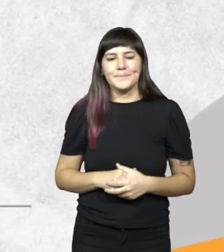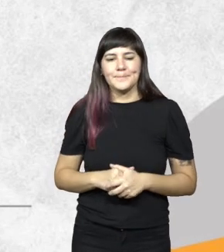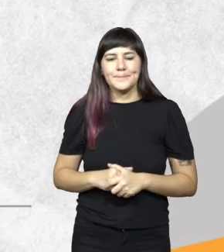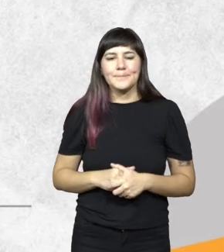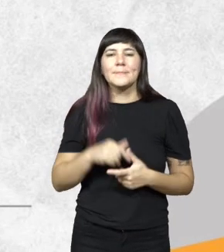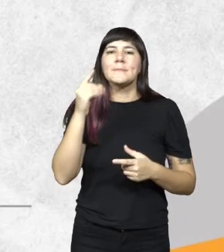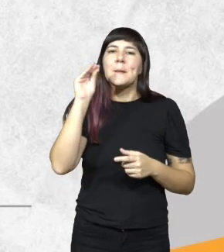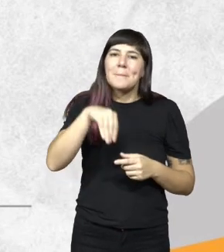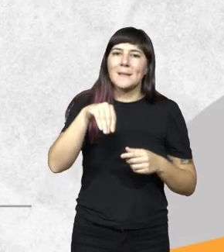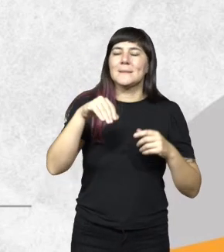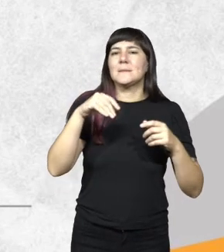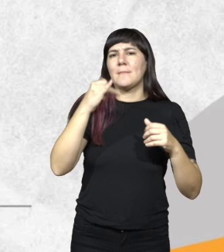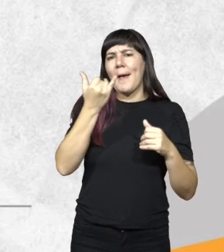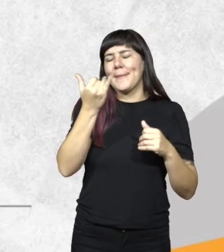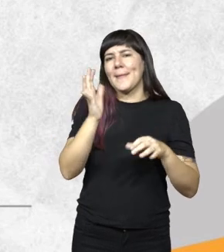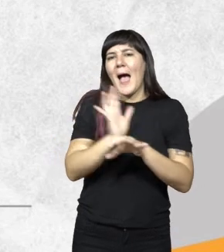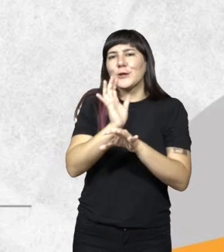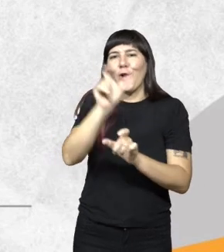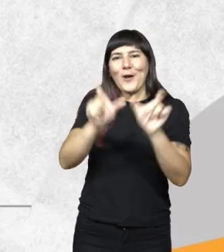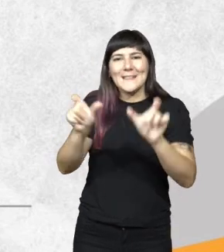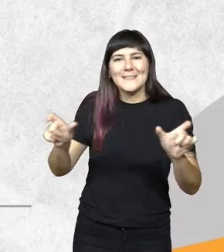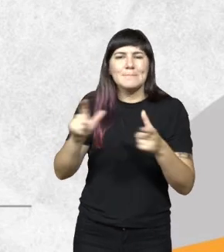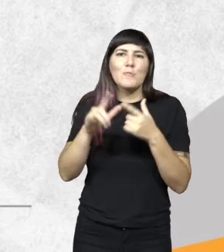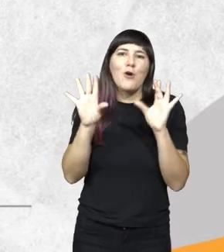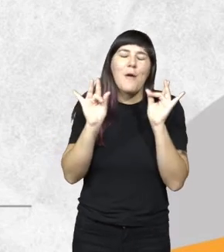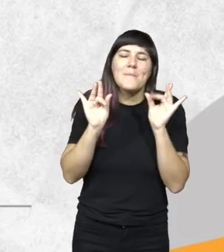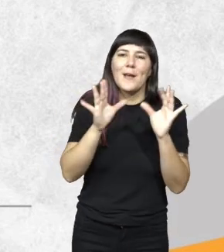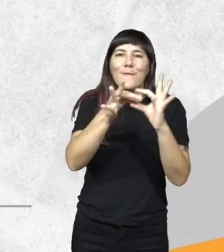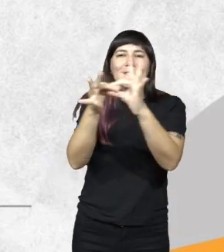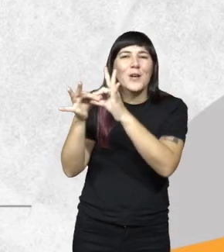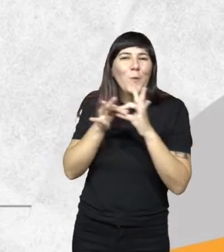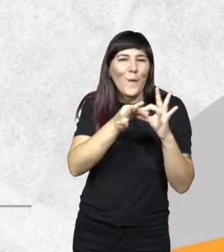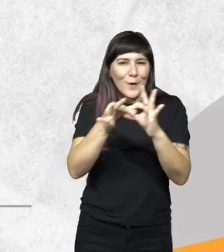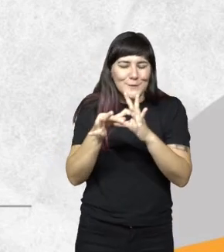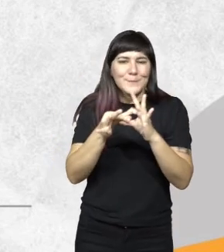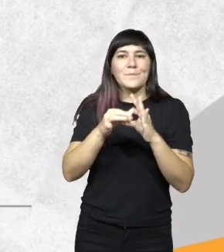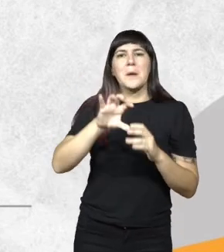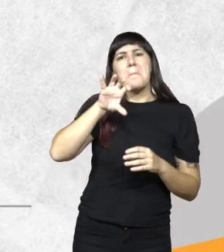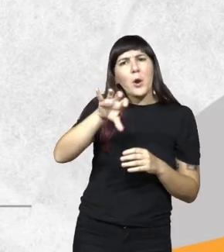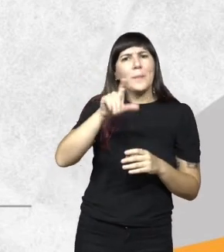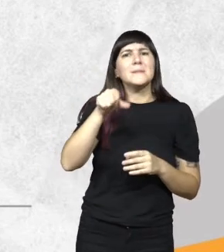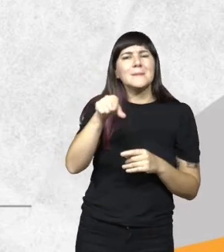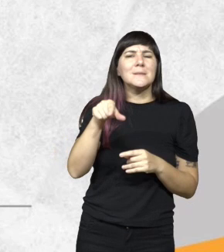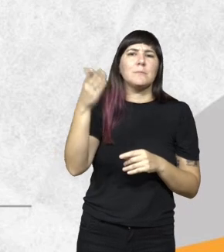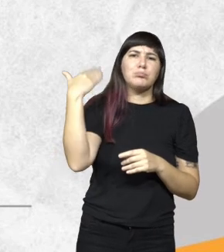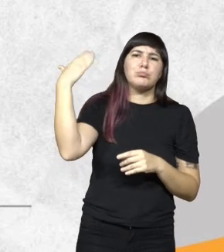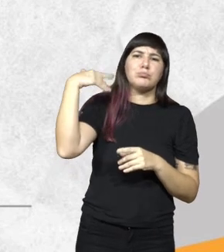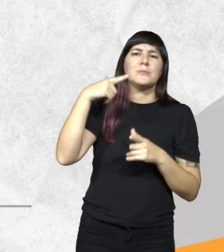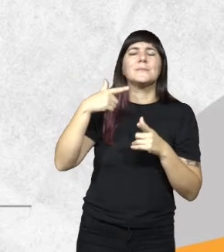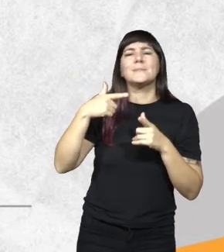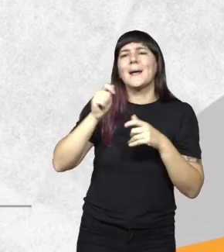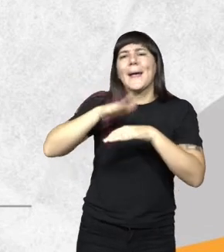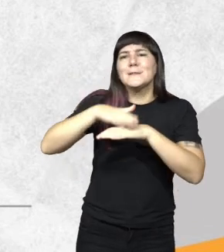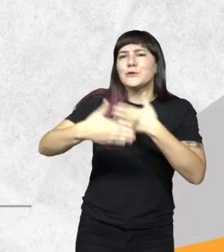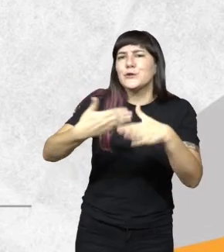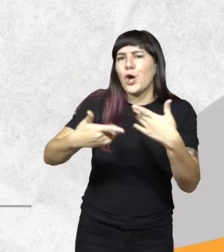Y un mapa de actores complejo y de vínculos relacionado a que había, bueno, la provincia hace rato viene trayendo una gestión de los residuos peligrosos